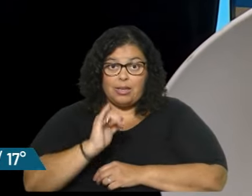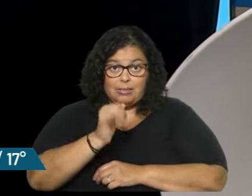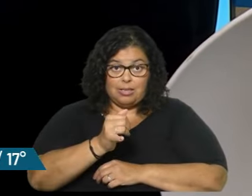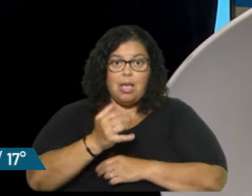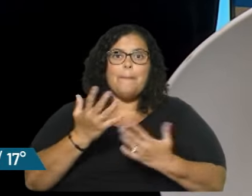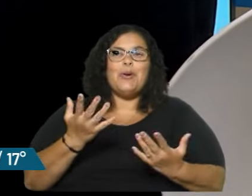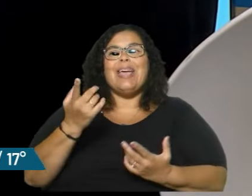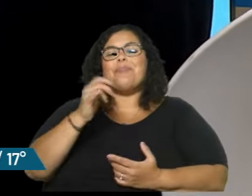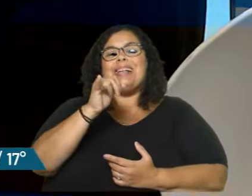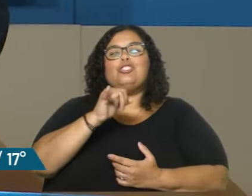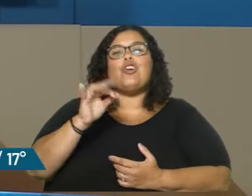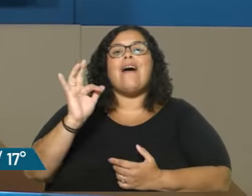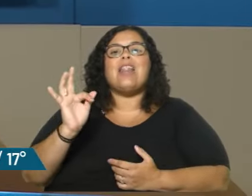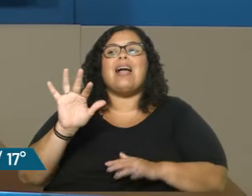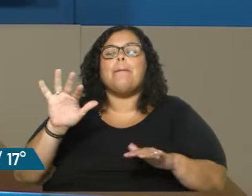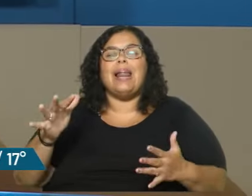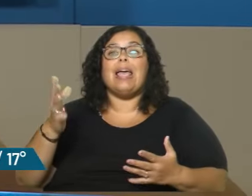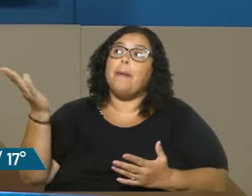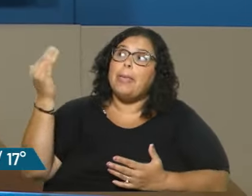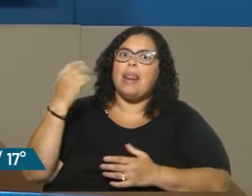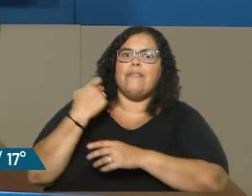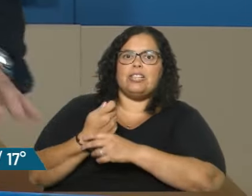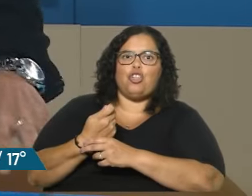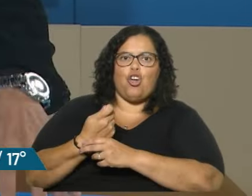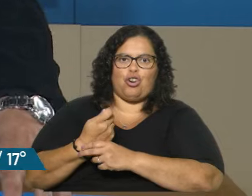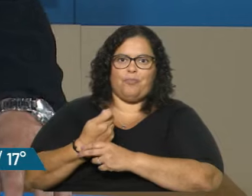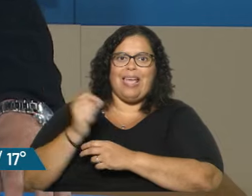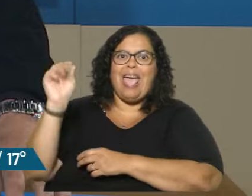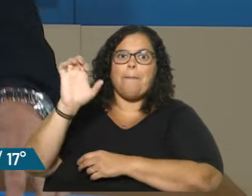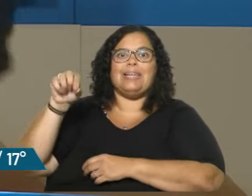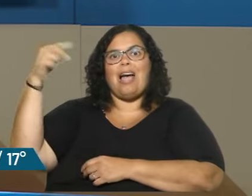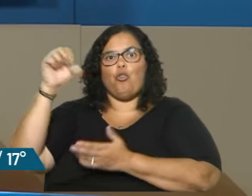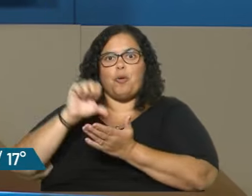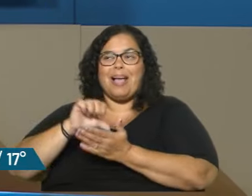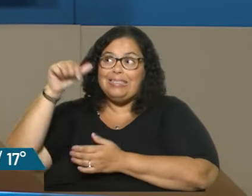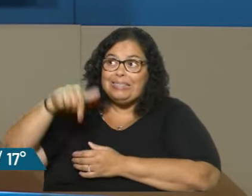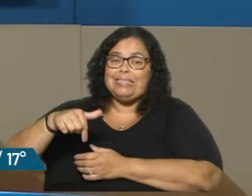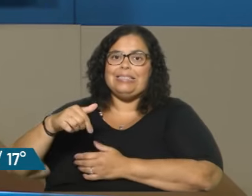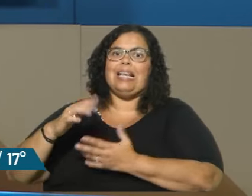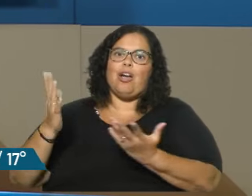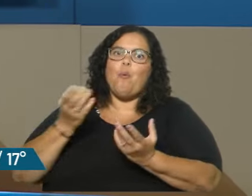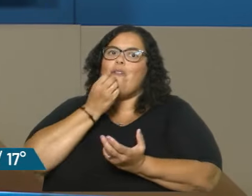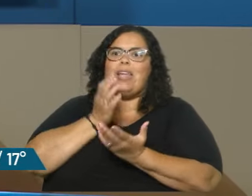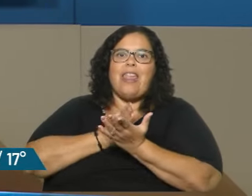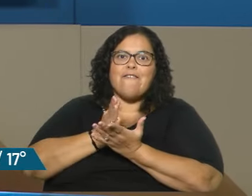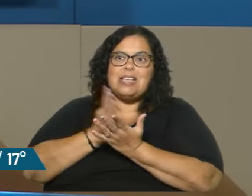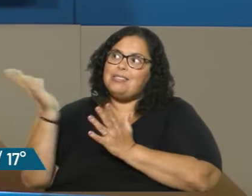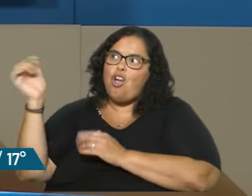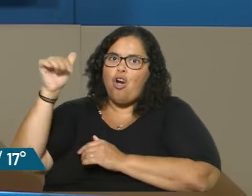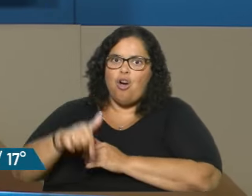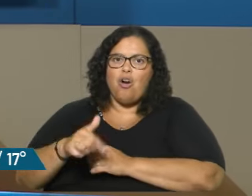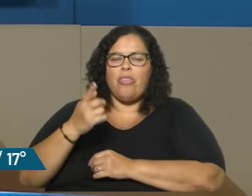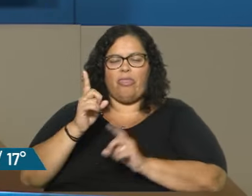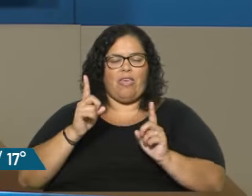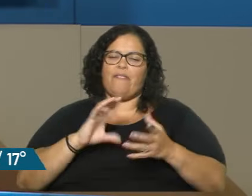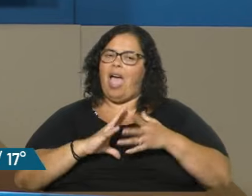captar inversores, ¿no? Sí, sí, sí, que vengan, claro, que vengan, pero tienen que ajustar a las normativas y obviamente que les